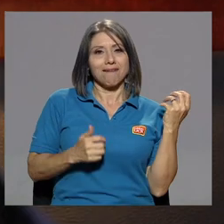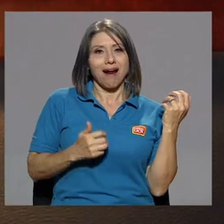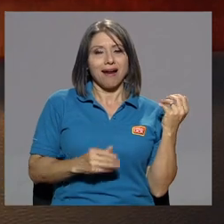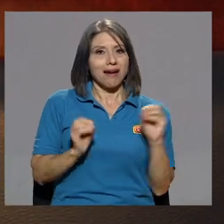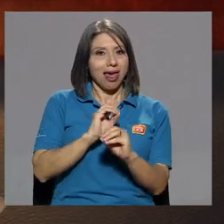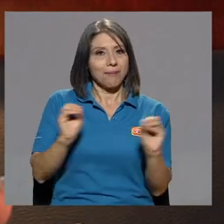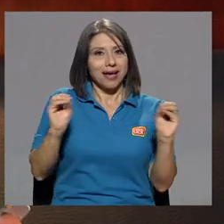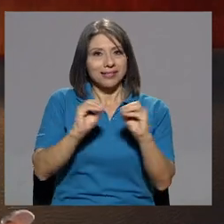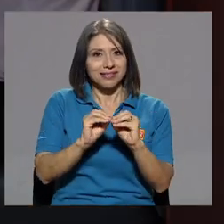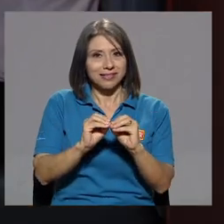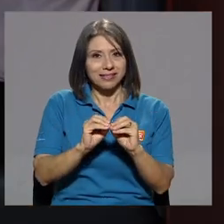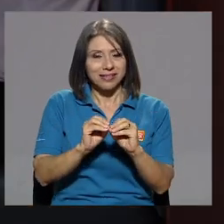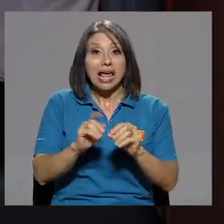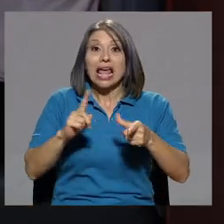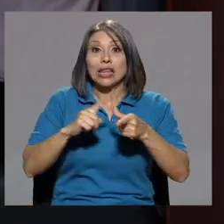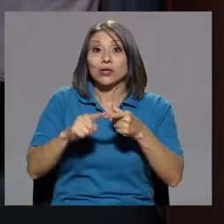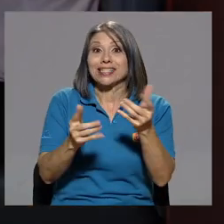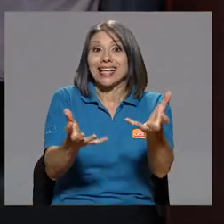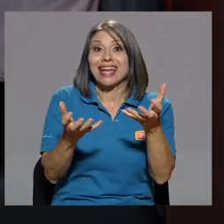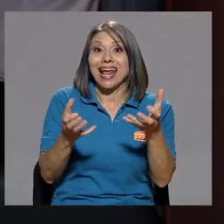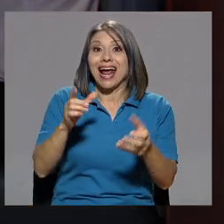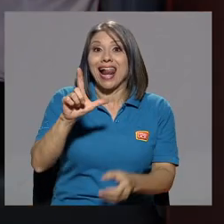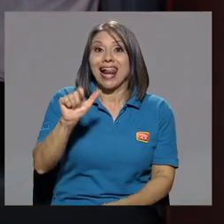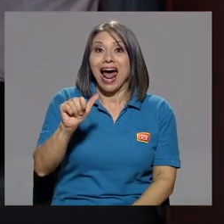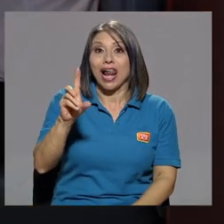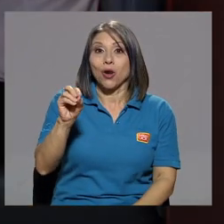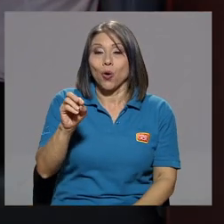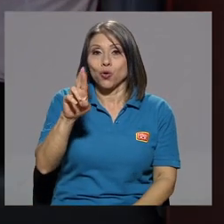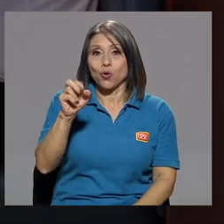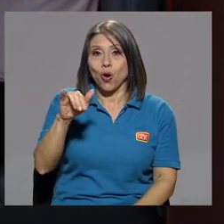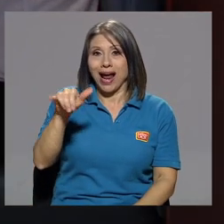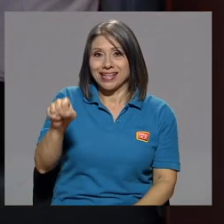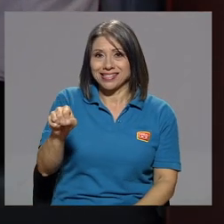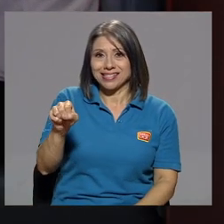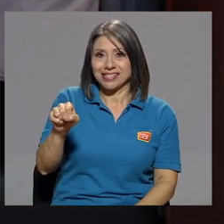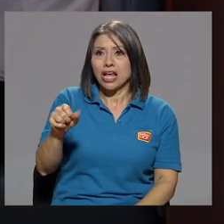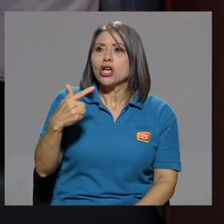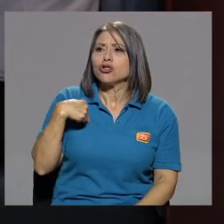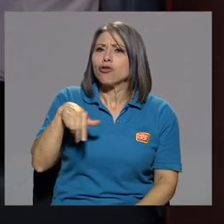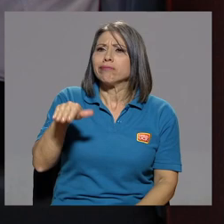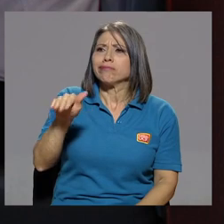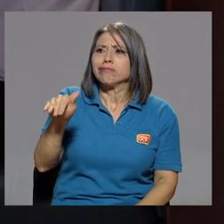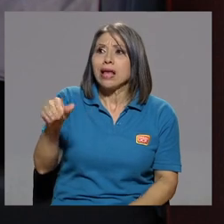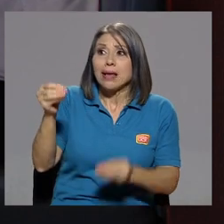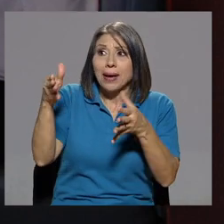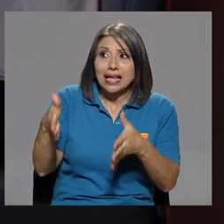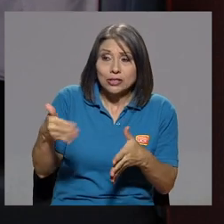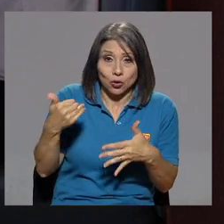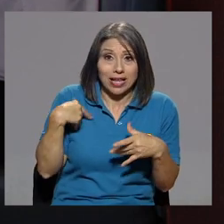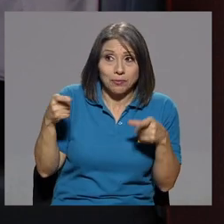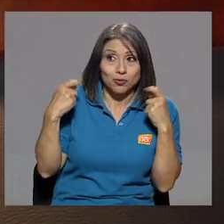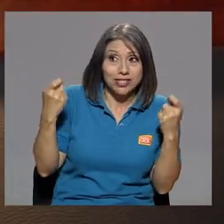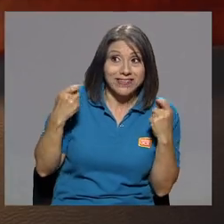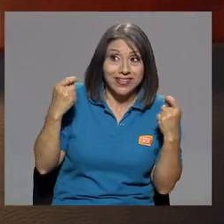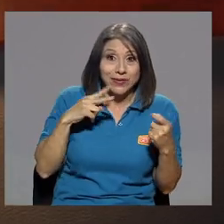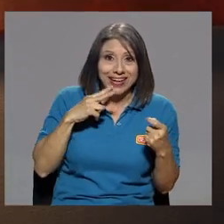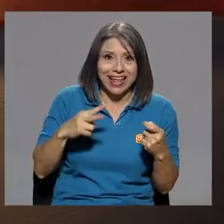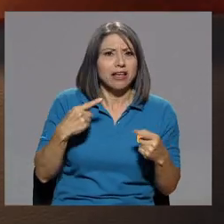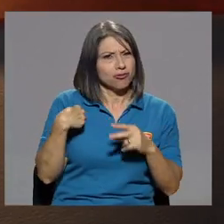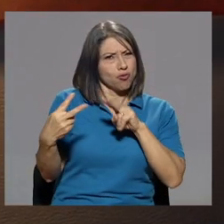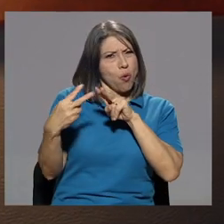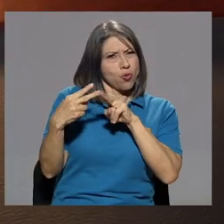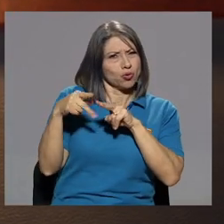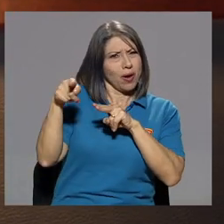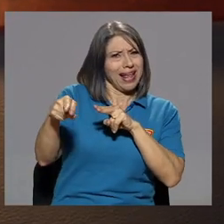Y entonces querían a la Lalo Rojas. me dice, ya yo los llamo maestro. Tenemos un chivito, ¿verdad? Yo los